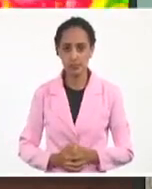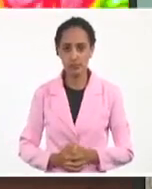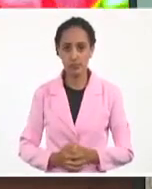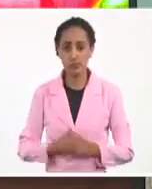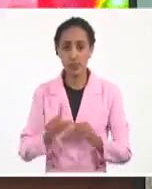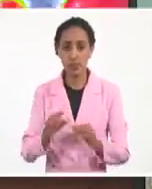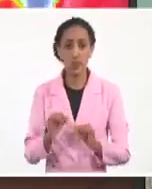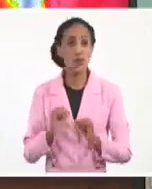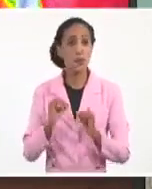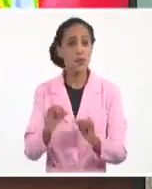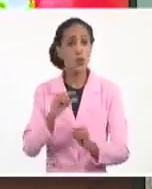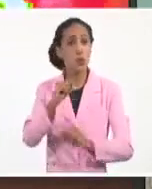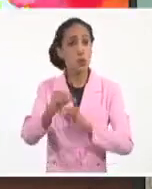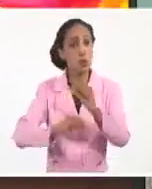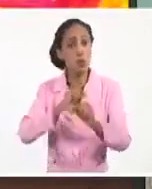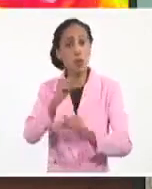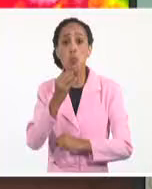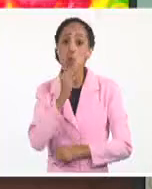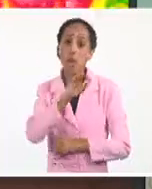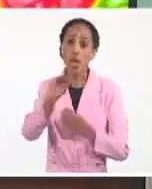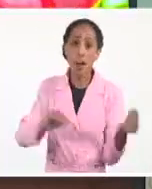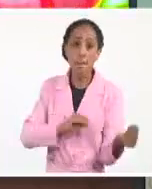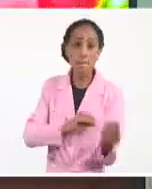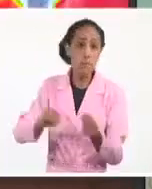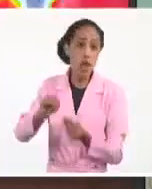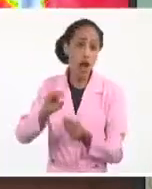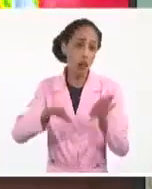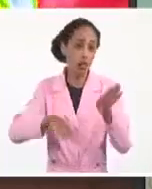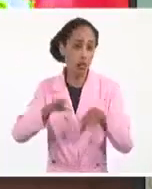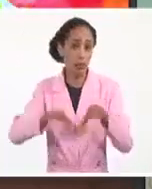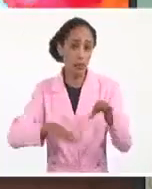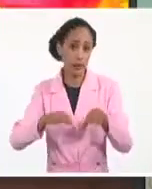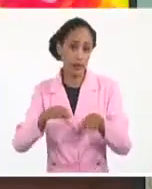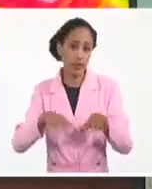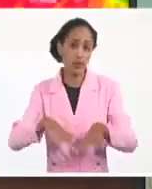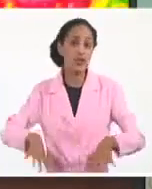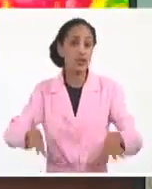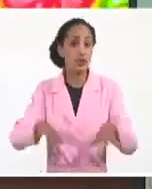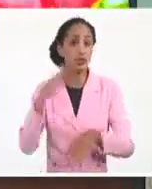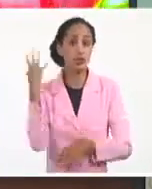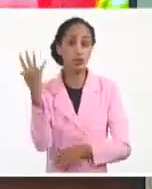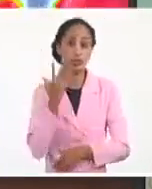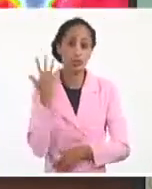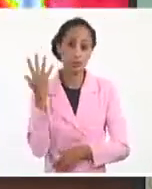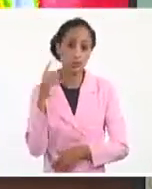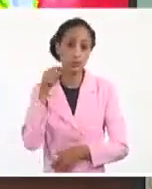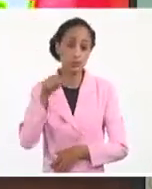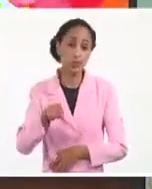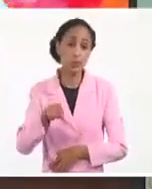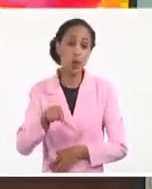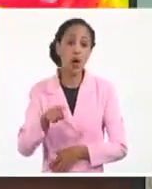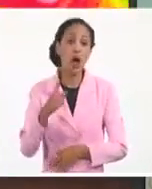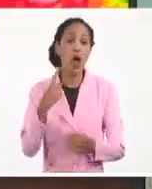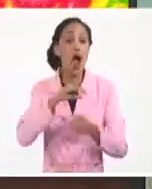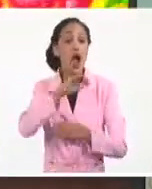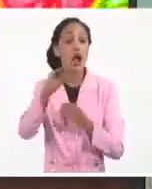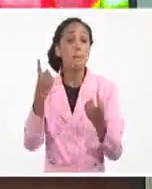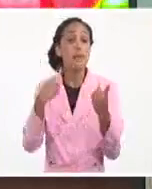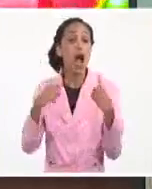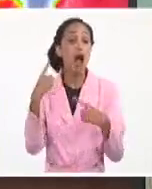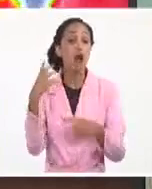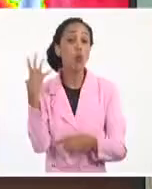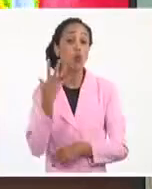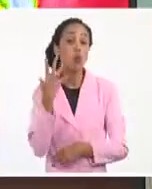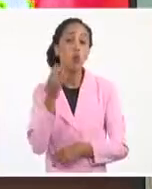y se van actualizando según sean las condiciones. Y según esas condiciones vayan cambiando, los pronósticos también pueden